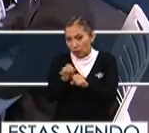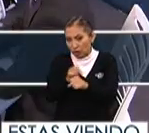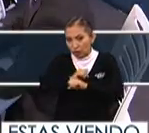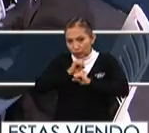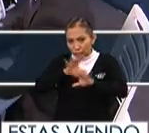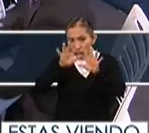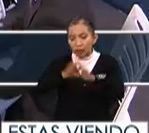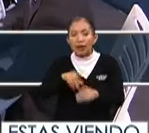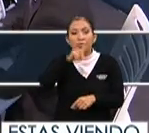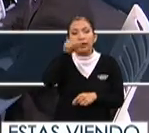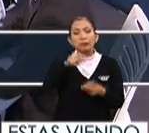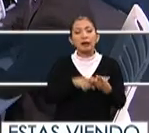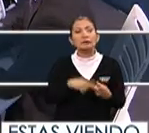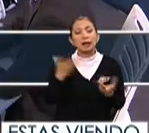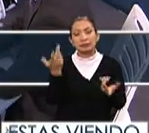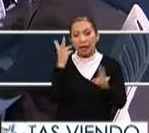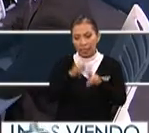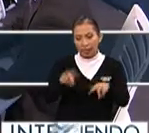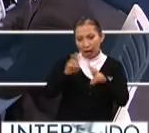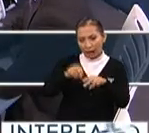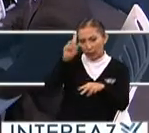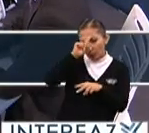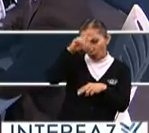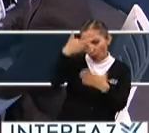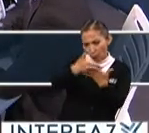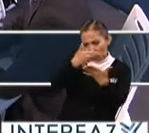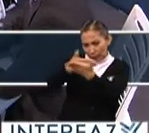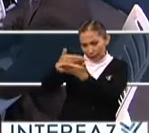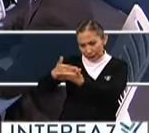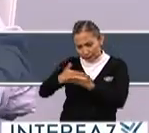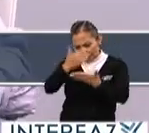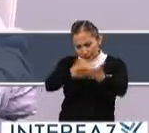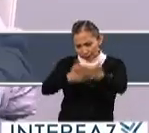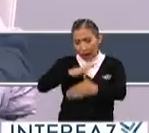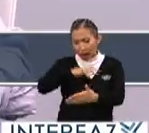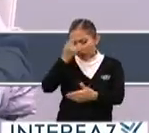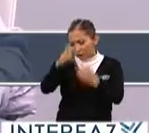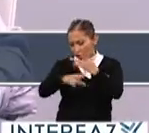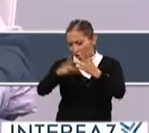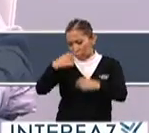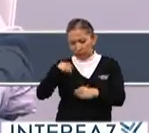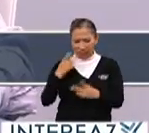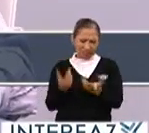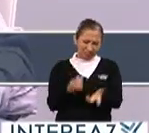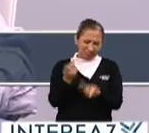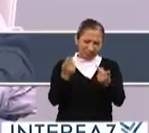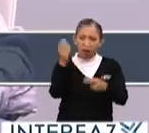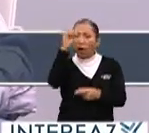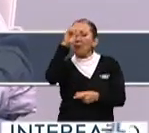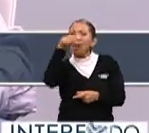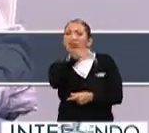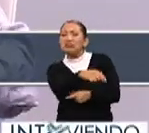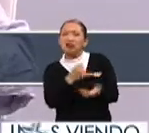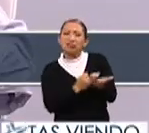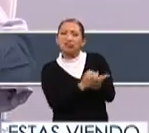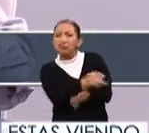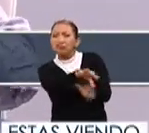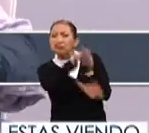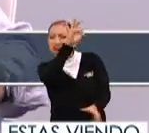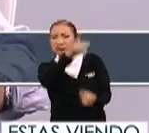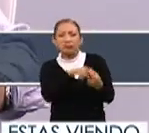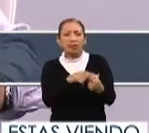con ustedes, después vamos a hacer un análisis de las propuestas, hay muchos elementos del cuestionario sobre qué opinan de la democracia,